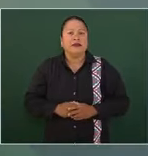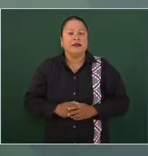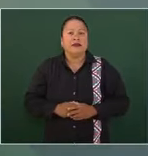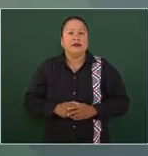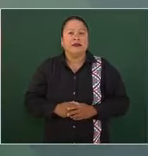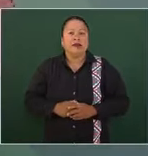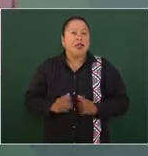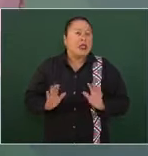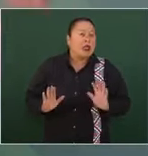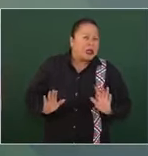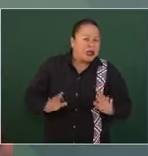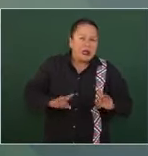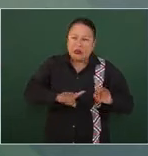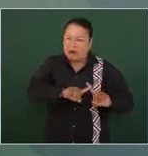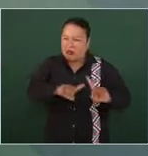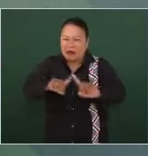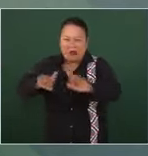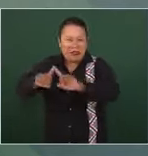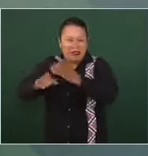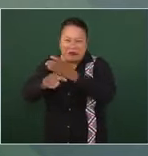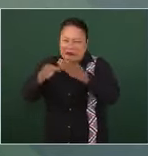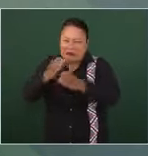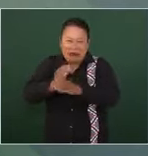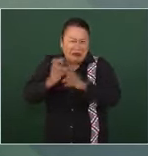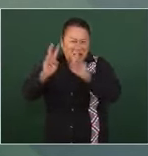o cosas por el estilo